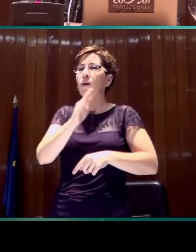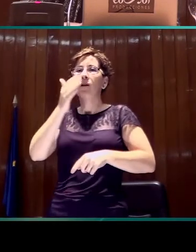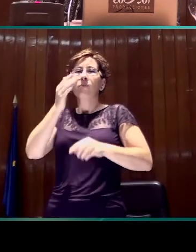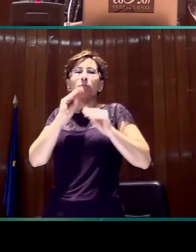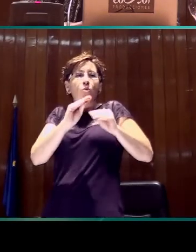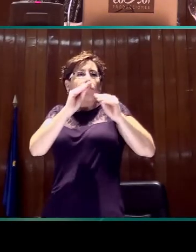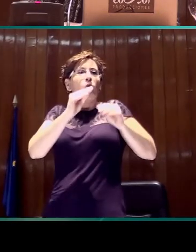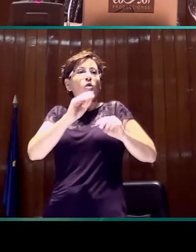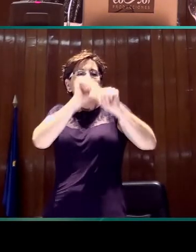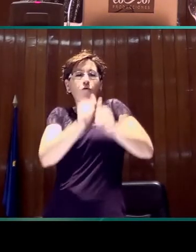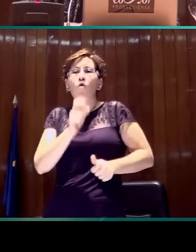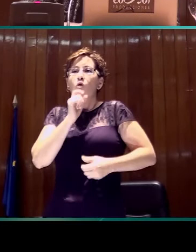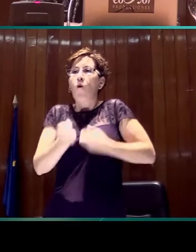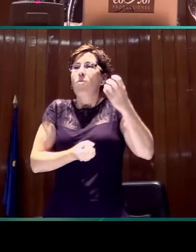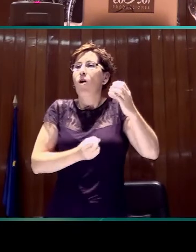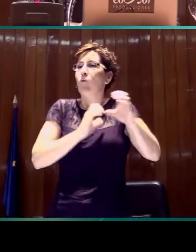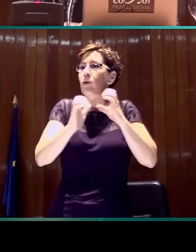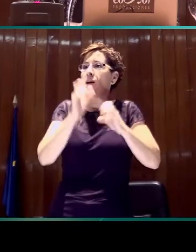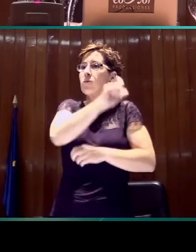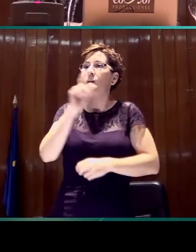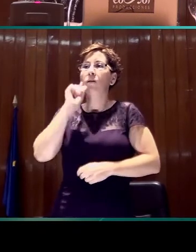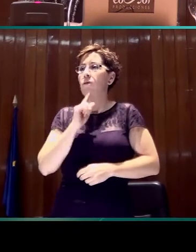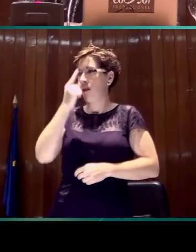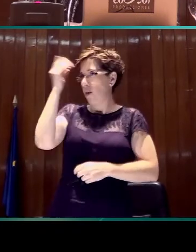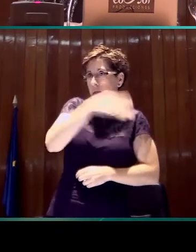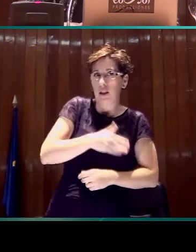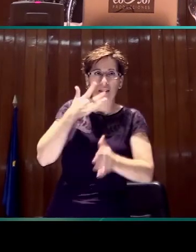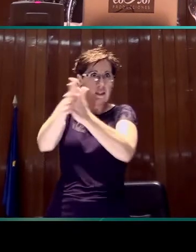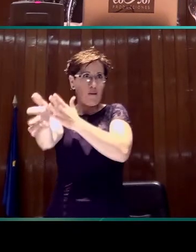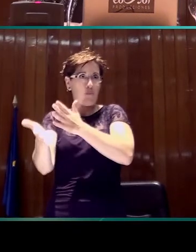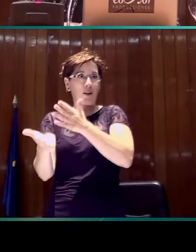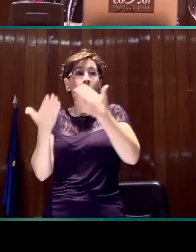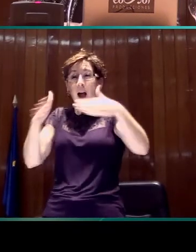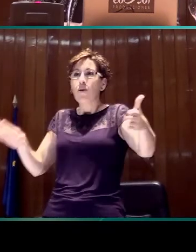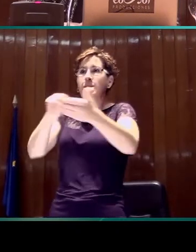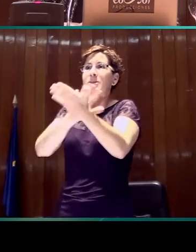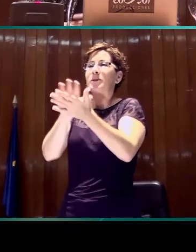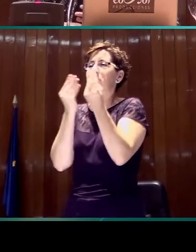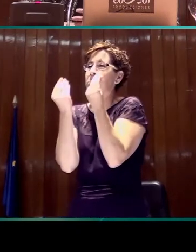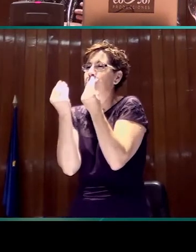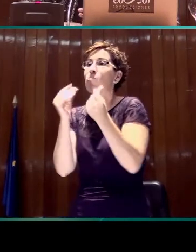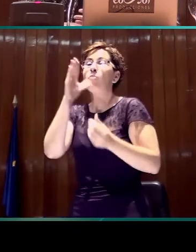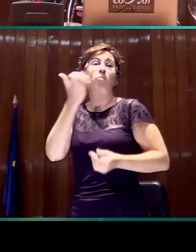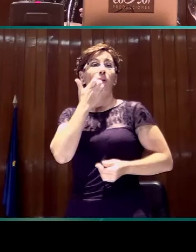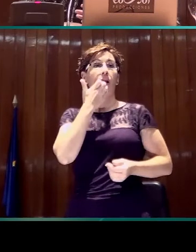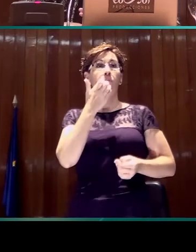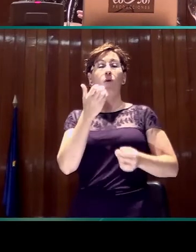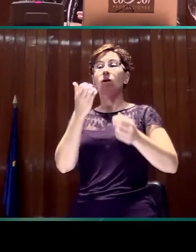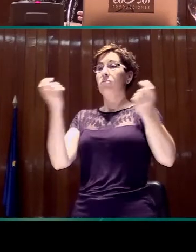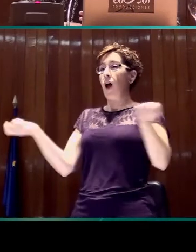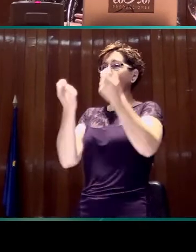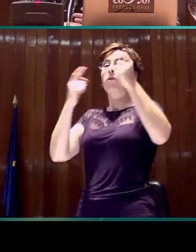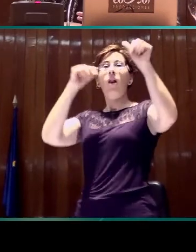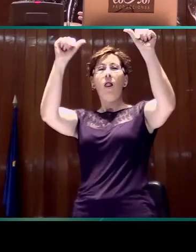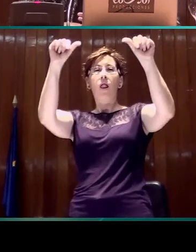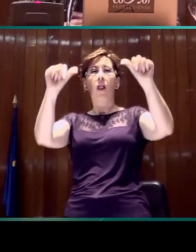de las personas sordas. Cuando finaliza el spot, lo que se observa es un teléfono de información, asesoramiento,